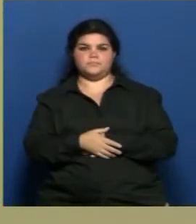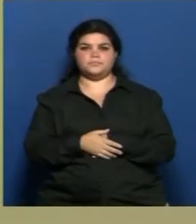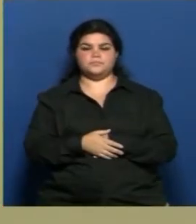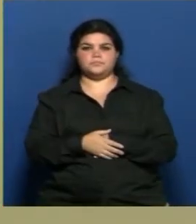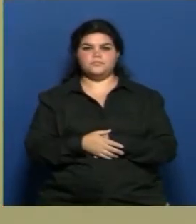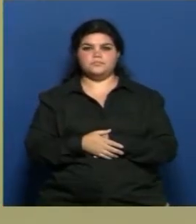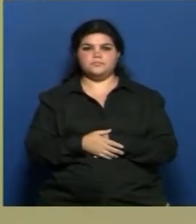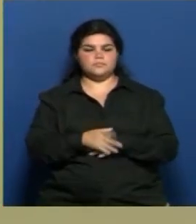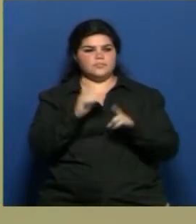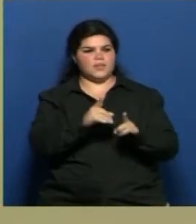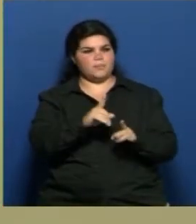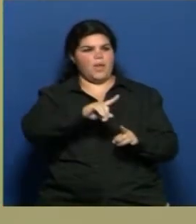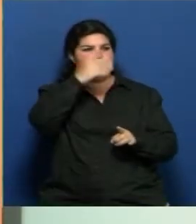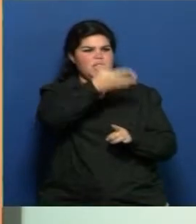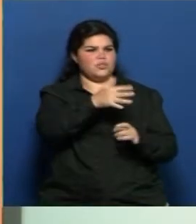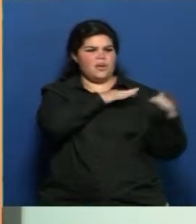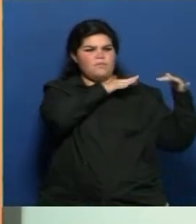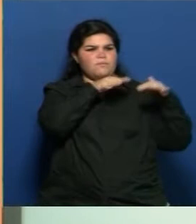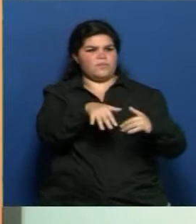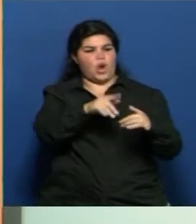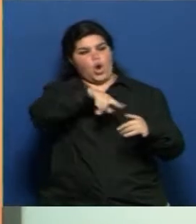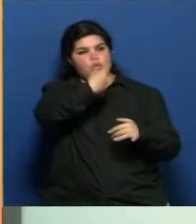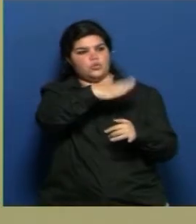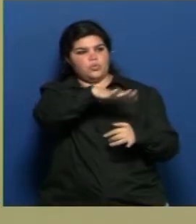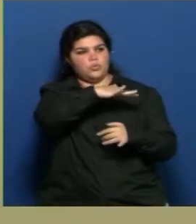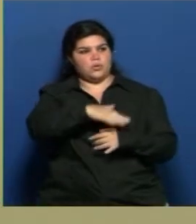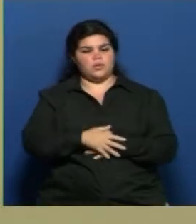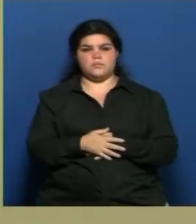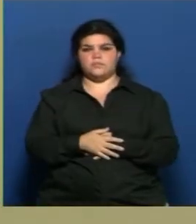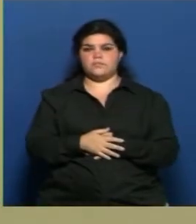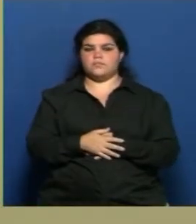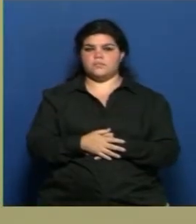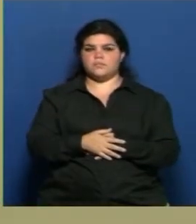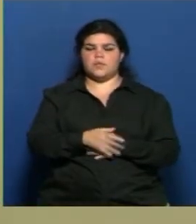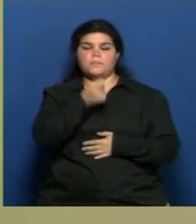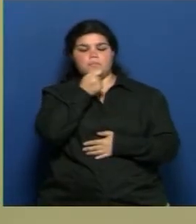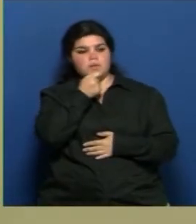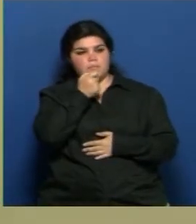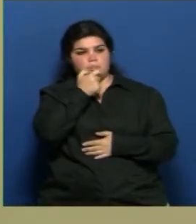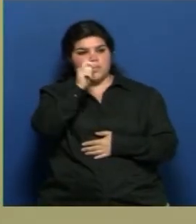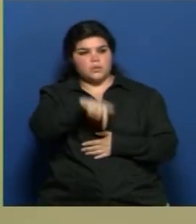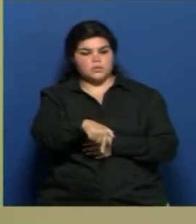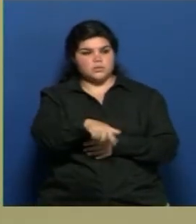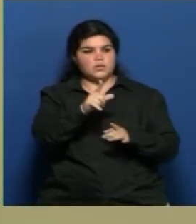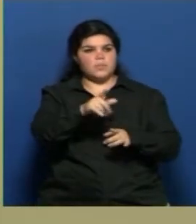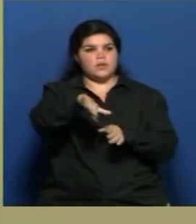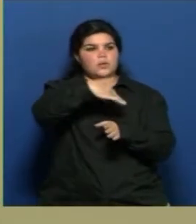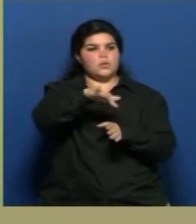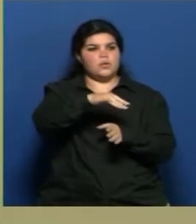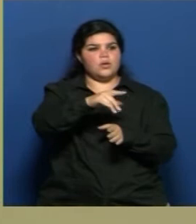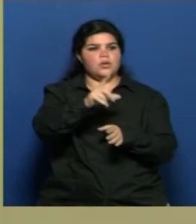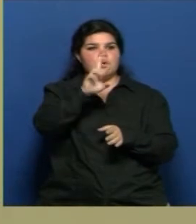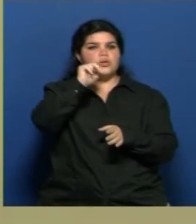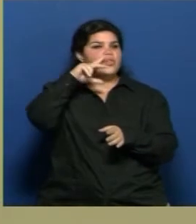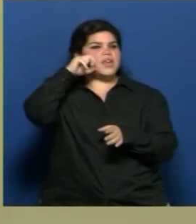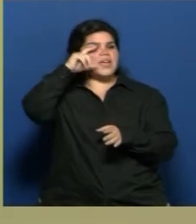la cantidad de gente que se viene de otros lados. Exactamente, exactamente. María Lina, en Mendoza se situó, por ejemplo, la zona del Rodríguez Peña como un sector industrial.